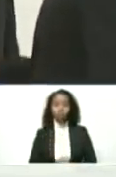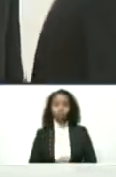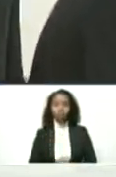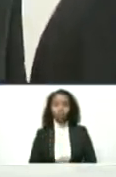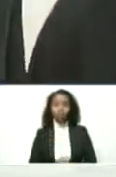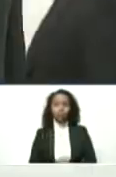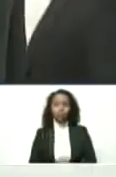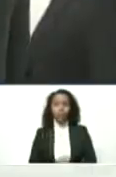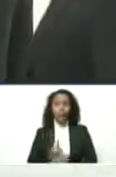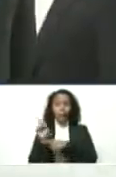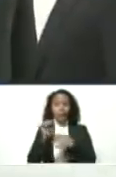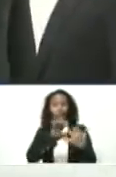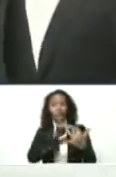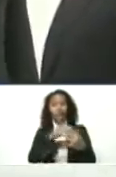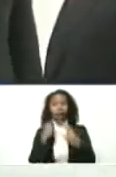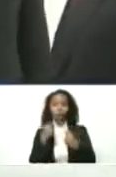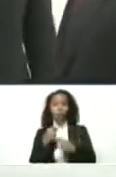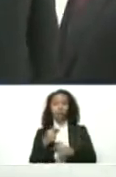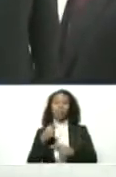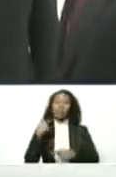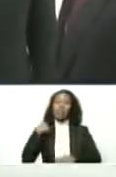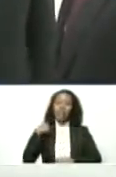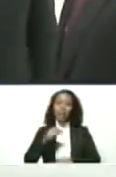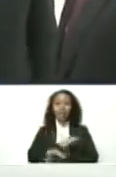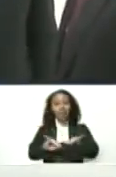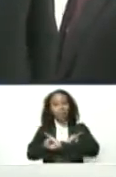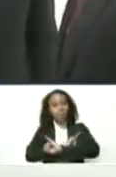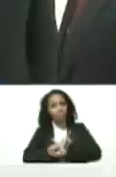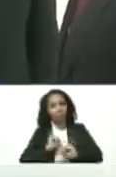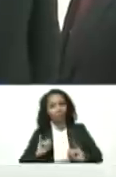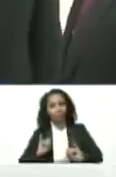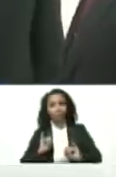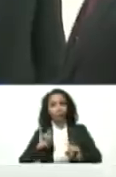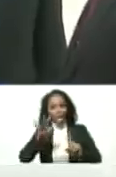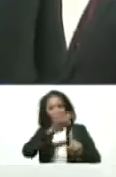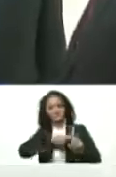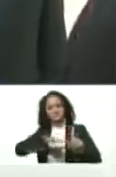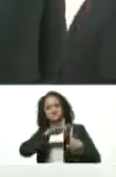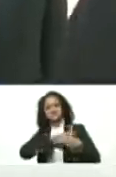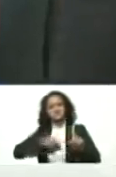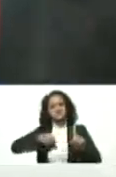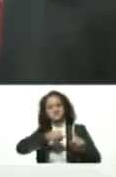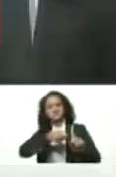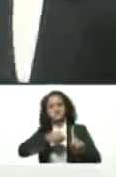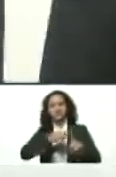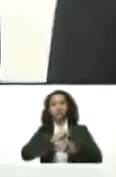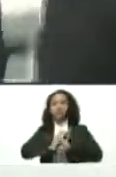Estas guerras económicas se tienen que acabar. Las amenazas se tienen que acabar.